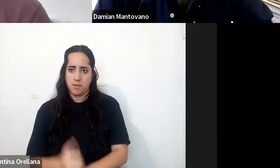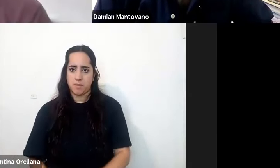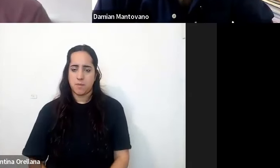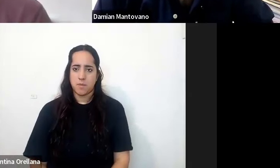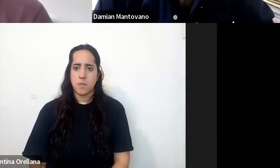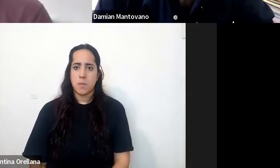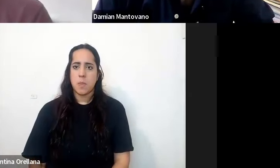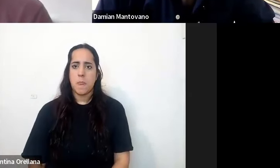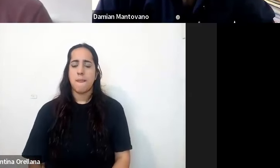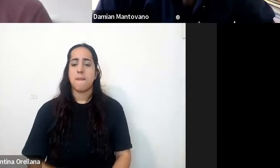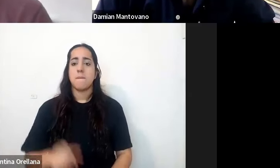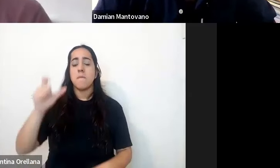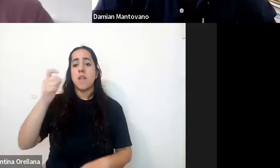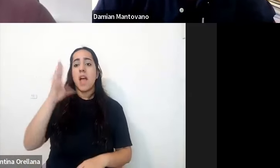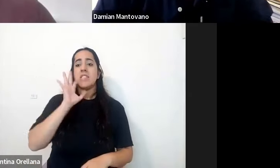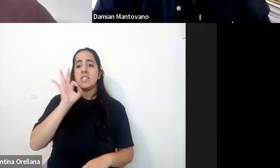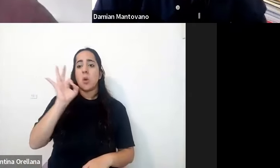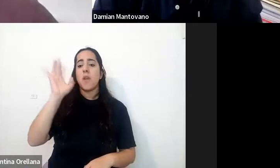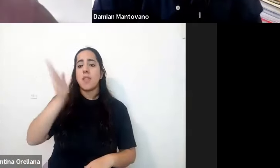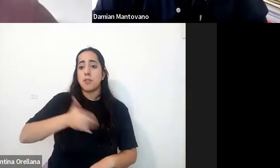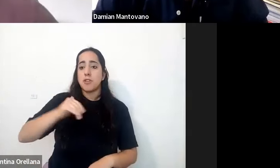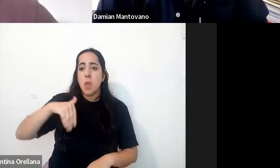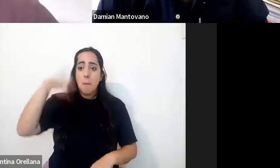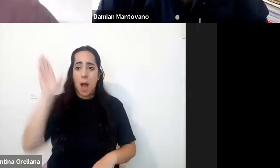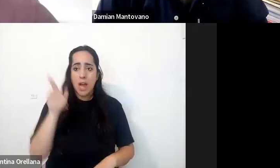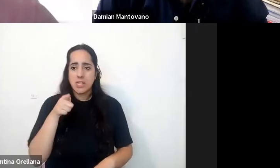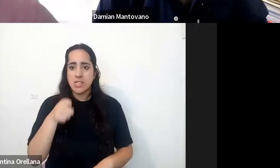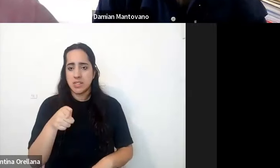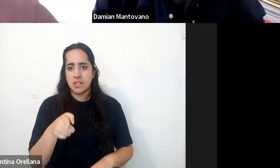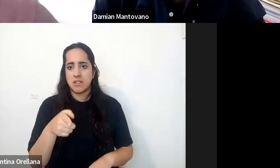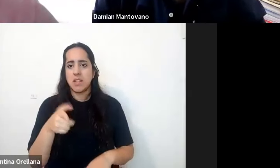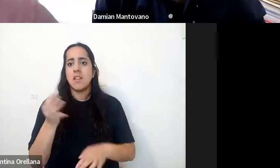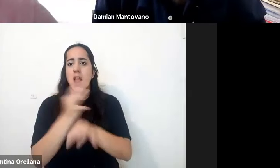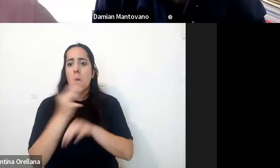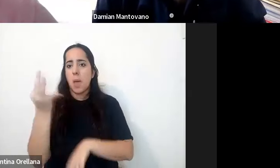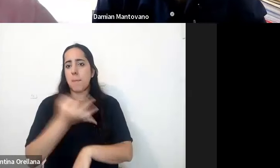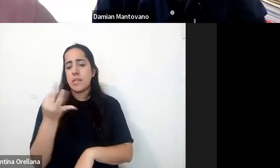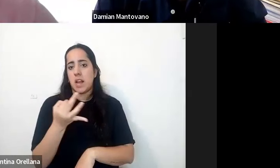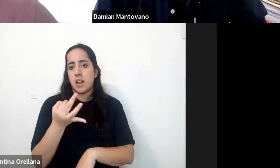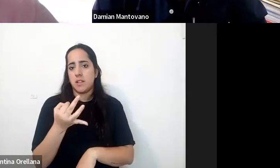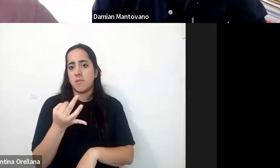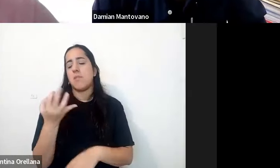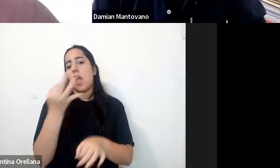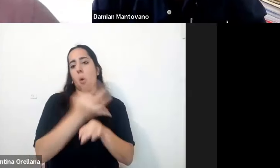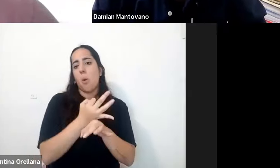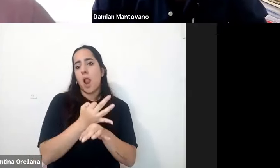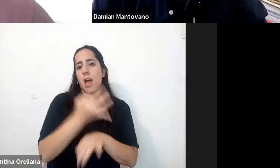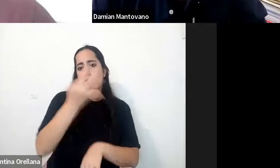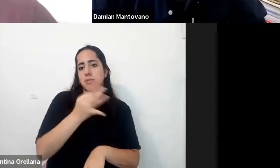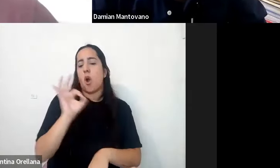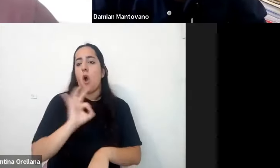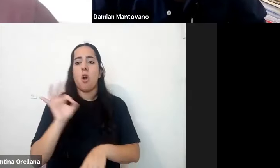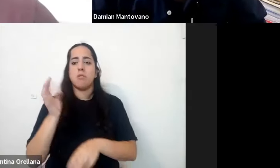Más del 50% de la población que trabaja en el campo de la educación especial ya sea en escuelas especializadas o en escuelas de nivel